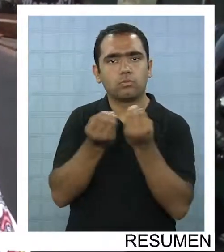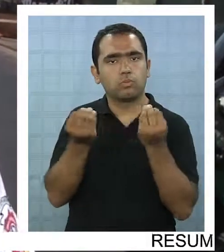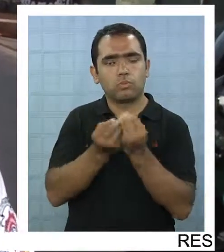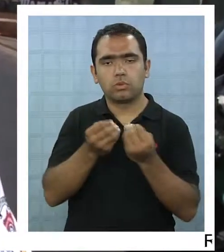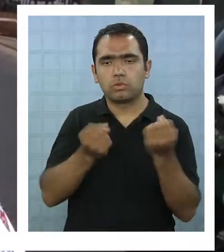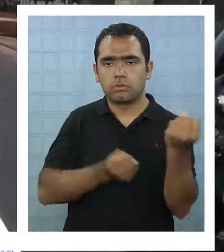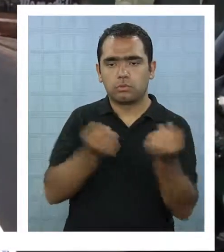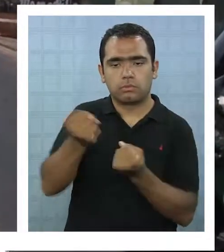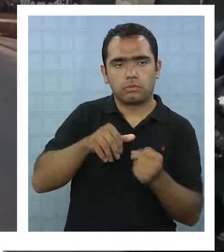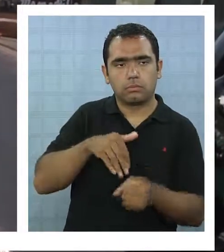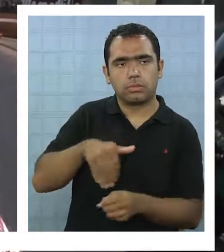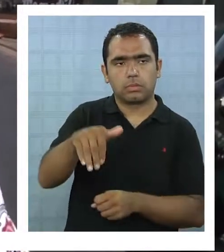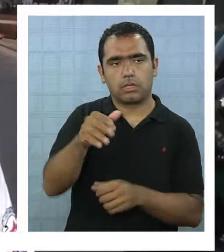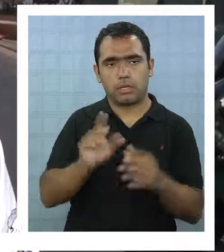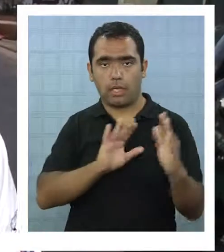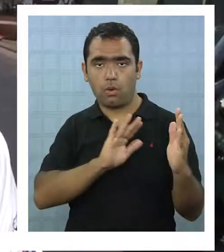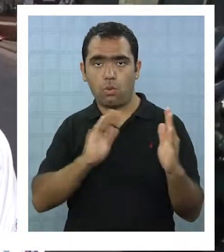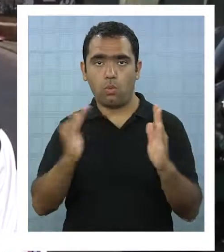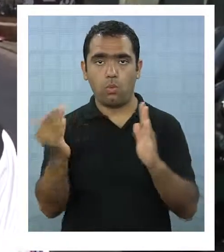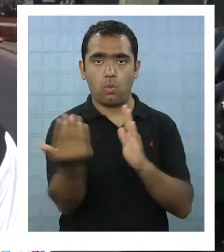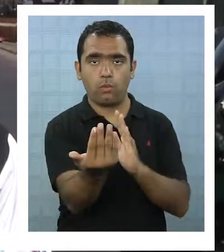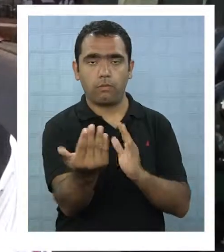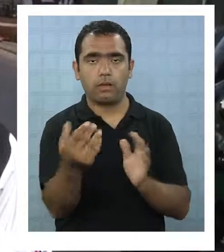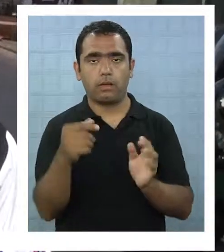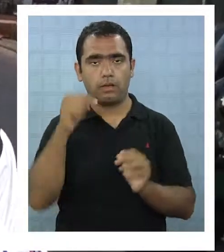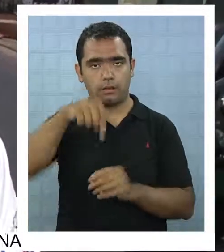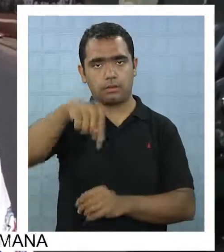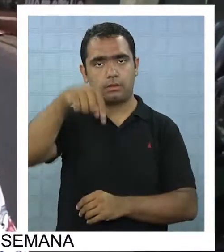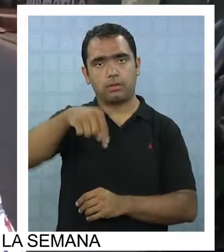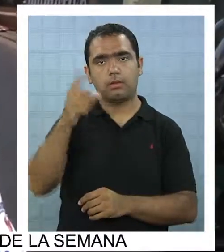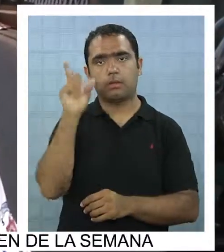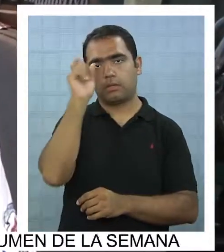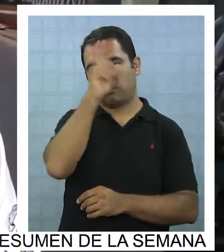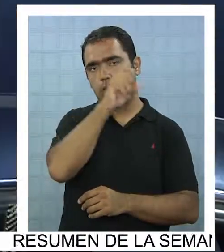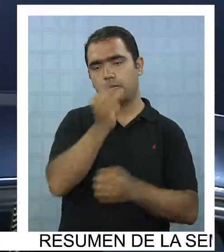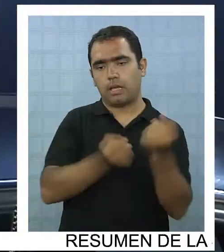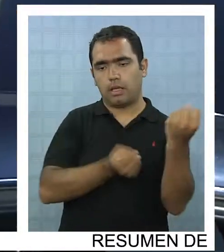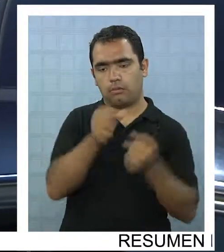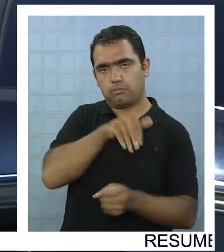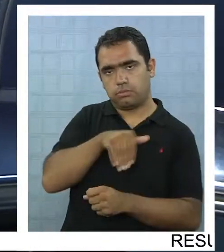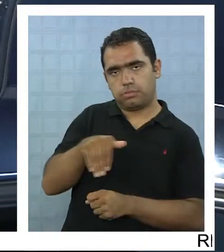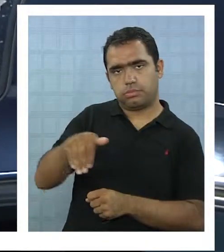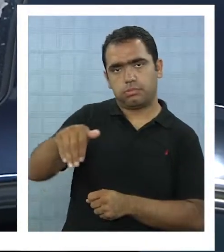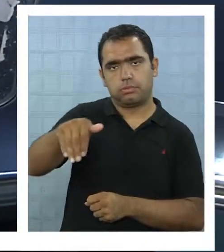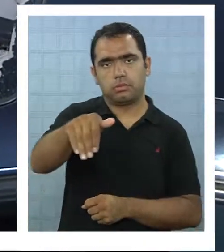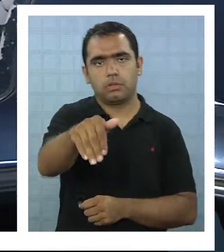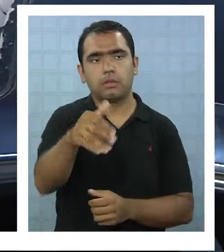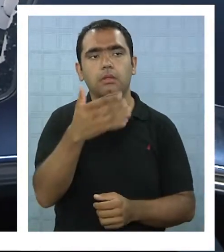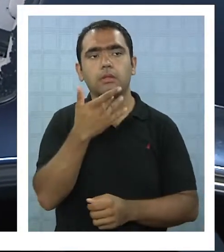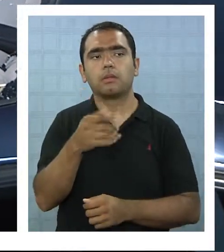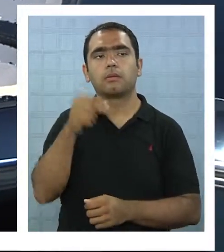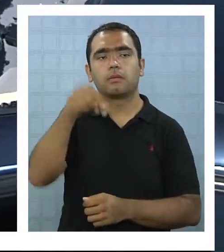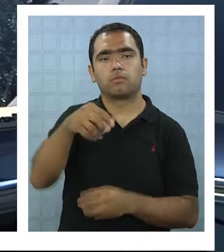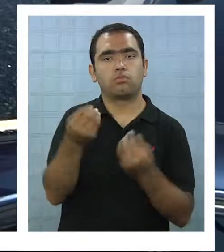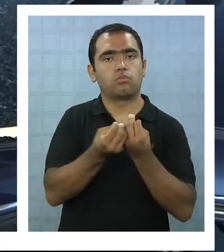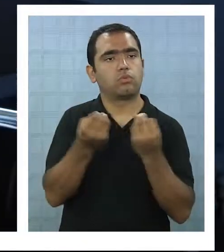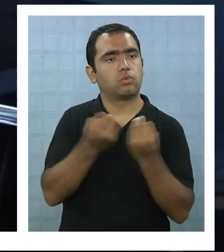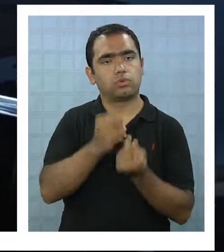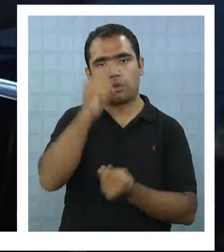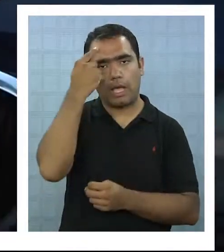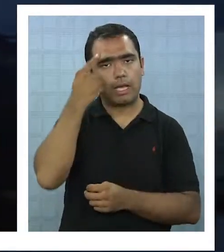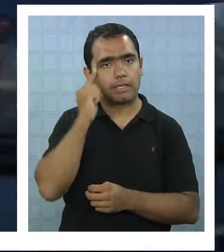más o menos complicada para los camioneros, la cual no solamente ha sido este accidente, hemos tenido, que yo recuerdo, por lo menos